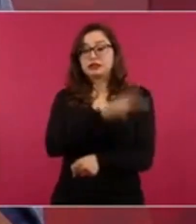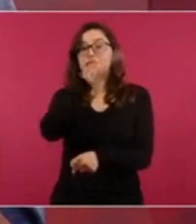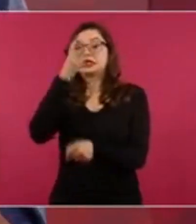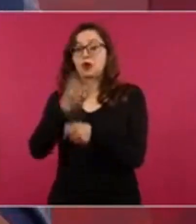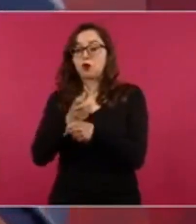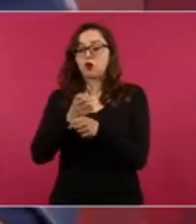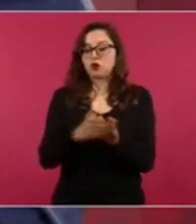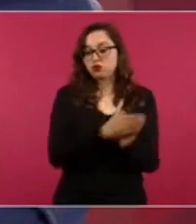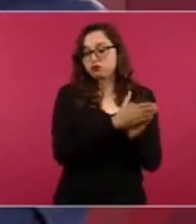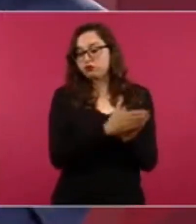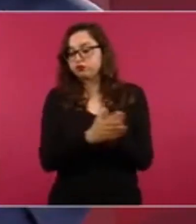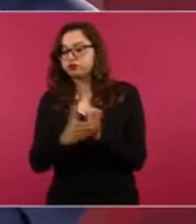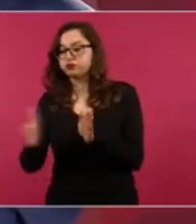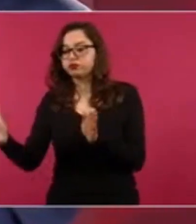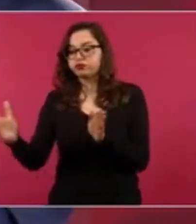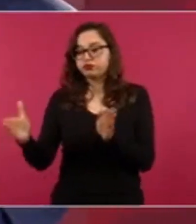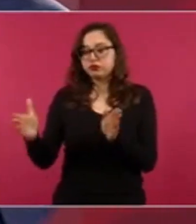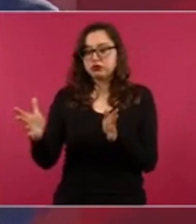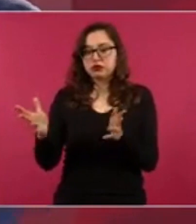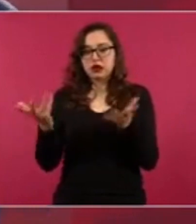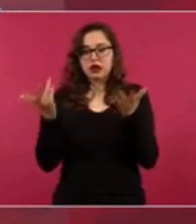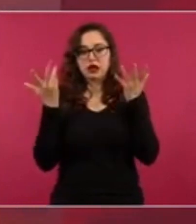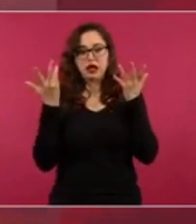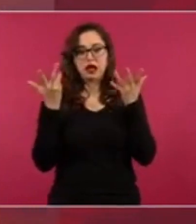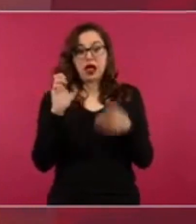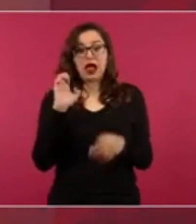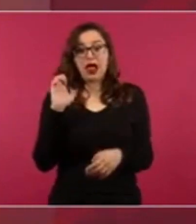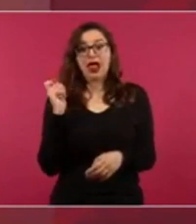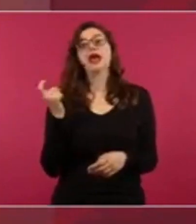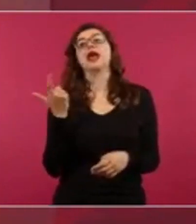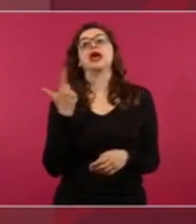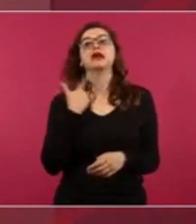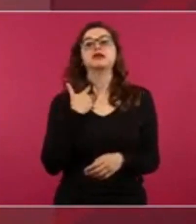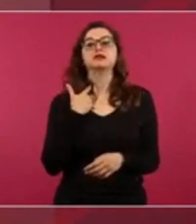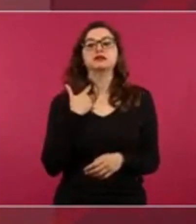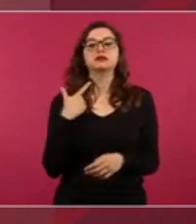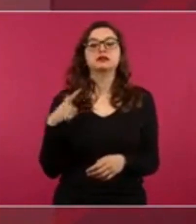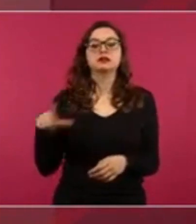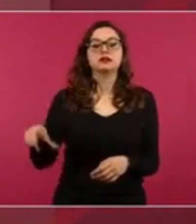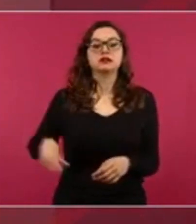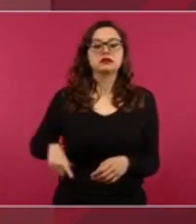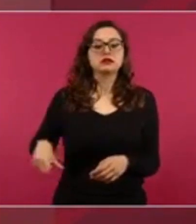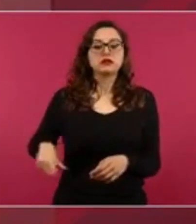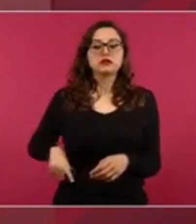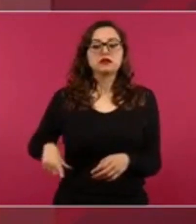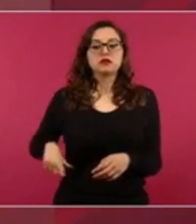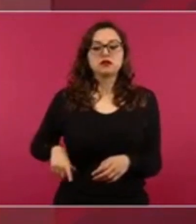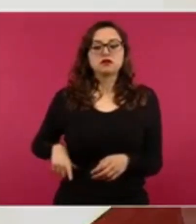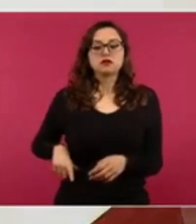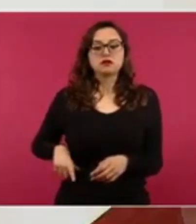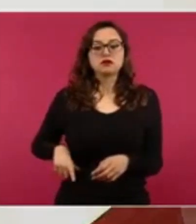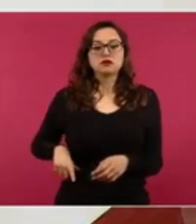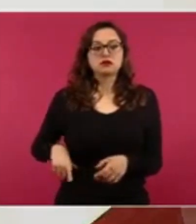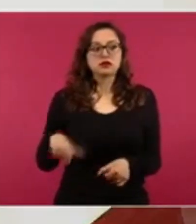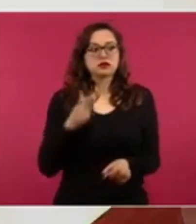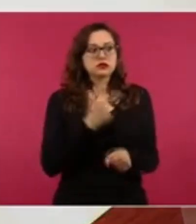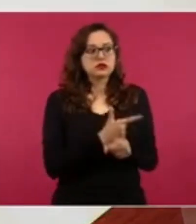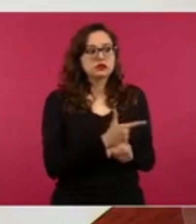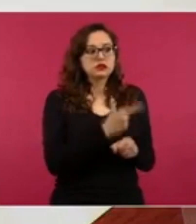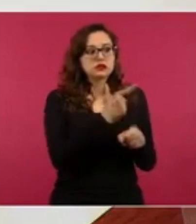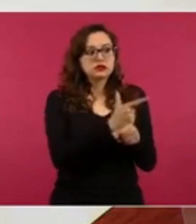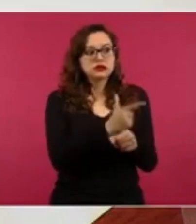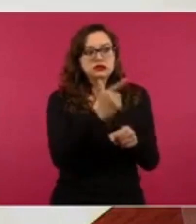es el de fabricar